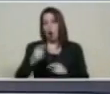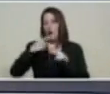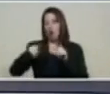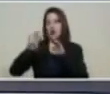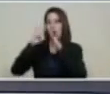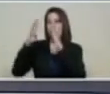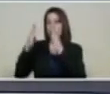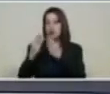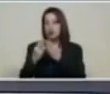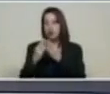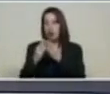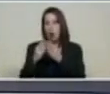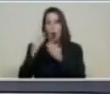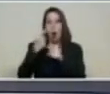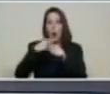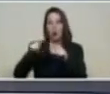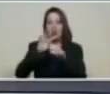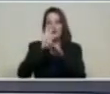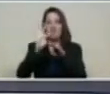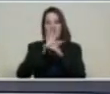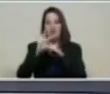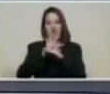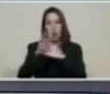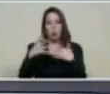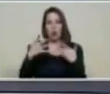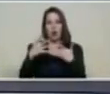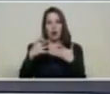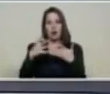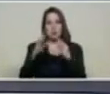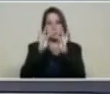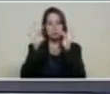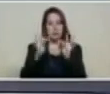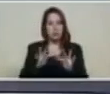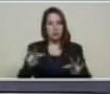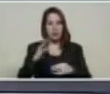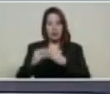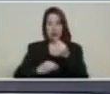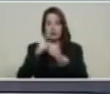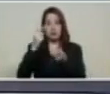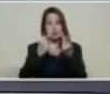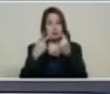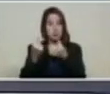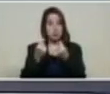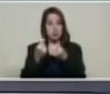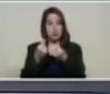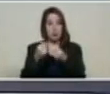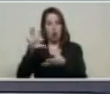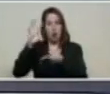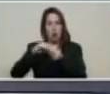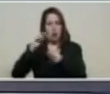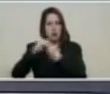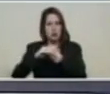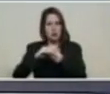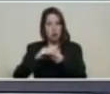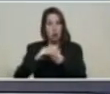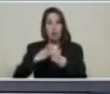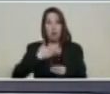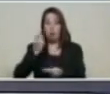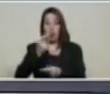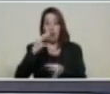ha nacido está naciendo otro mundo en resumen como moneda digital transable en divisa